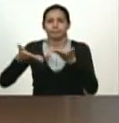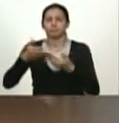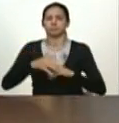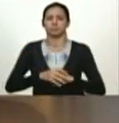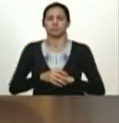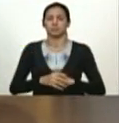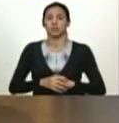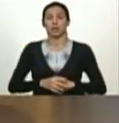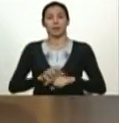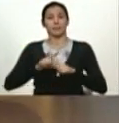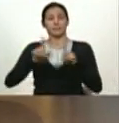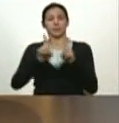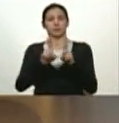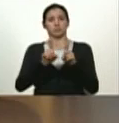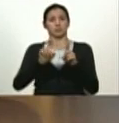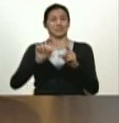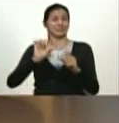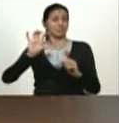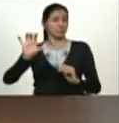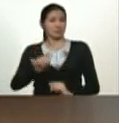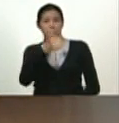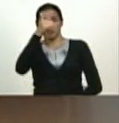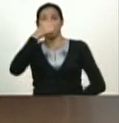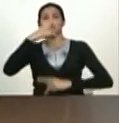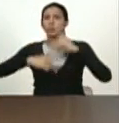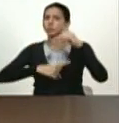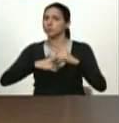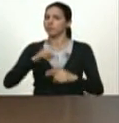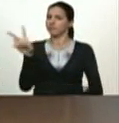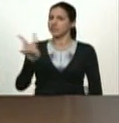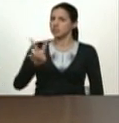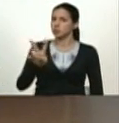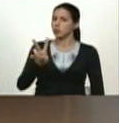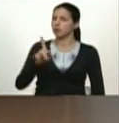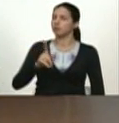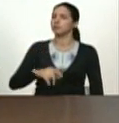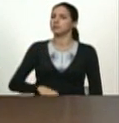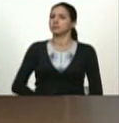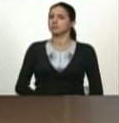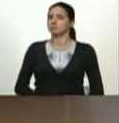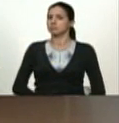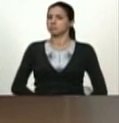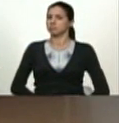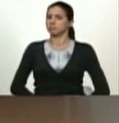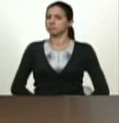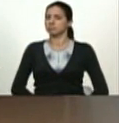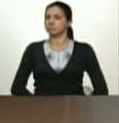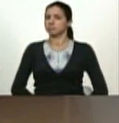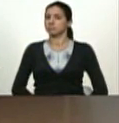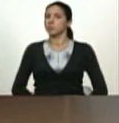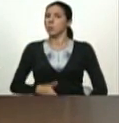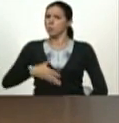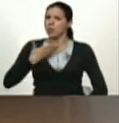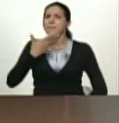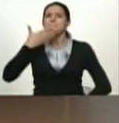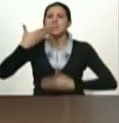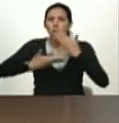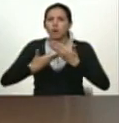Pero que el centro es lo productivo. Venezuela va a tomar el camino de la estabilidad económica